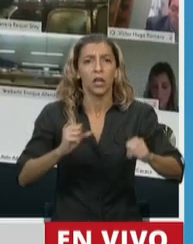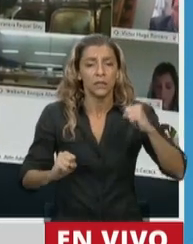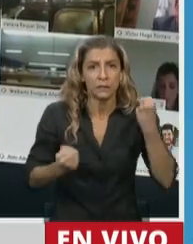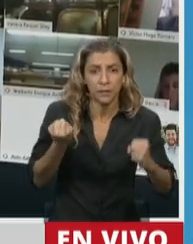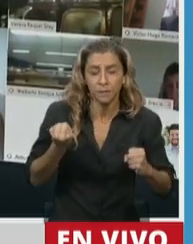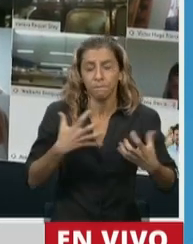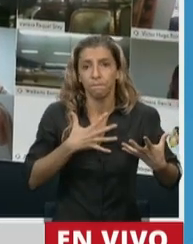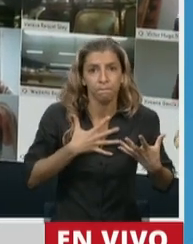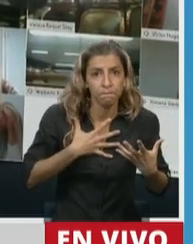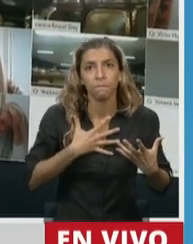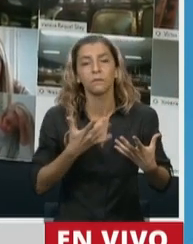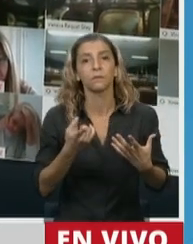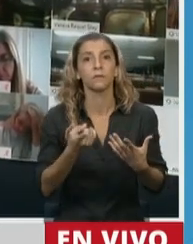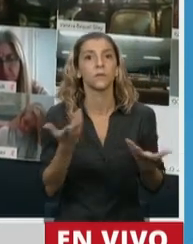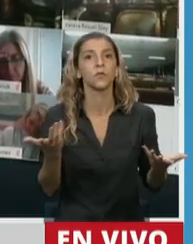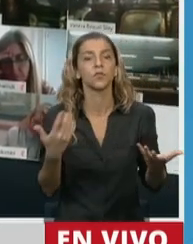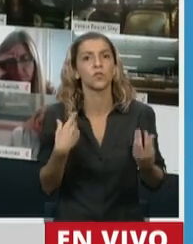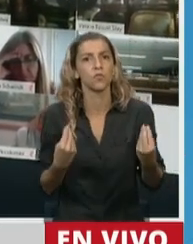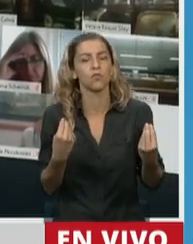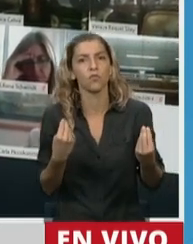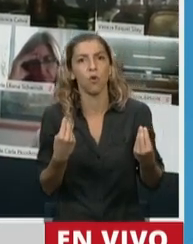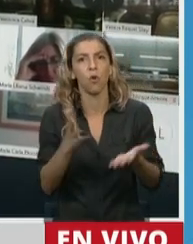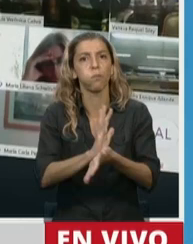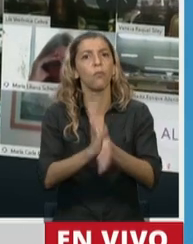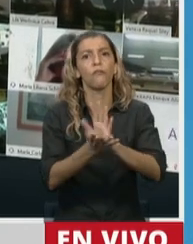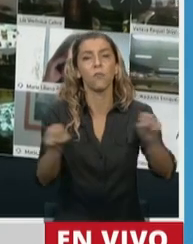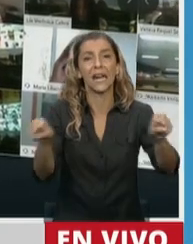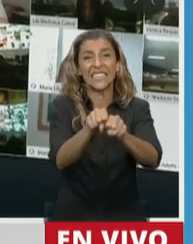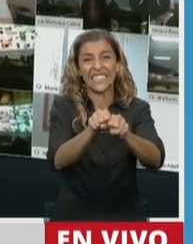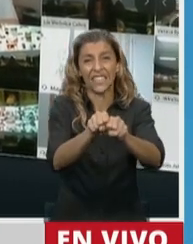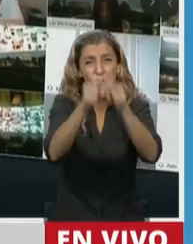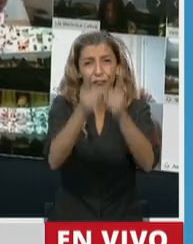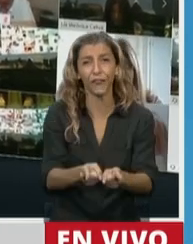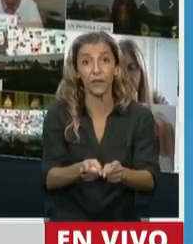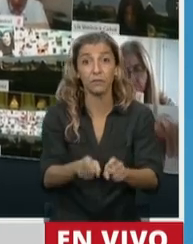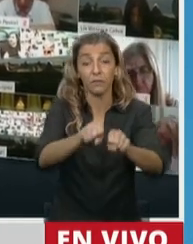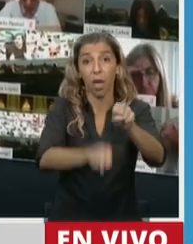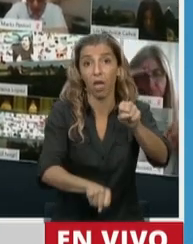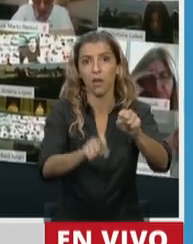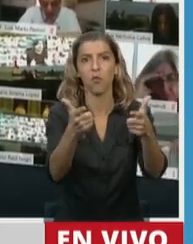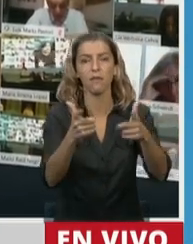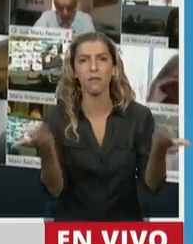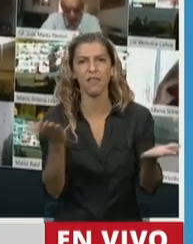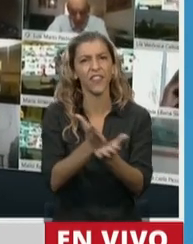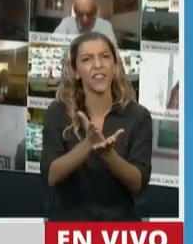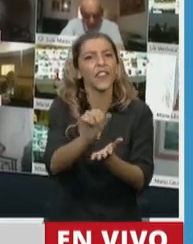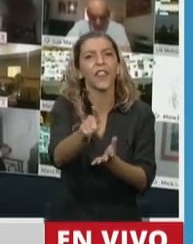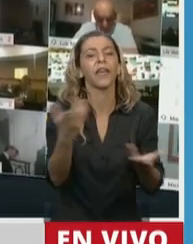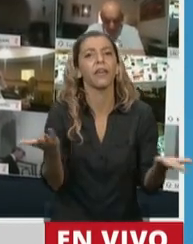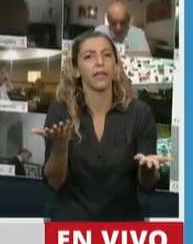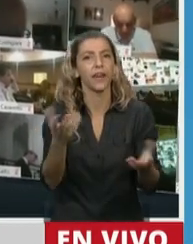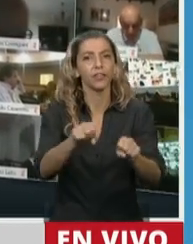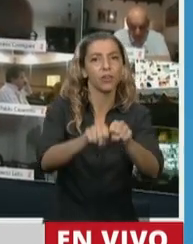la discusión sobre el derecho a la desconexión de las trabajadoras y los trabajadores. Porque ya existía previamente un involucramiento